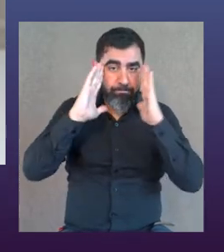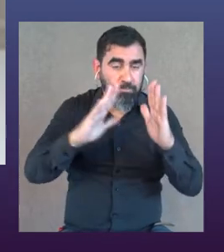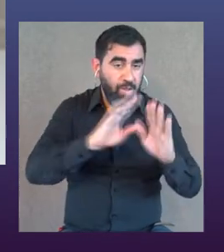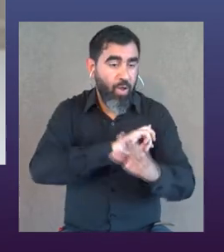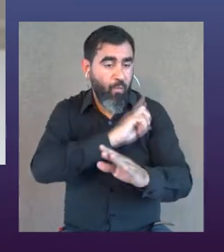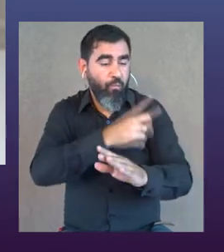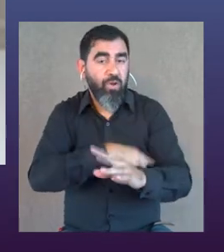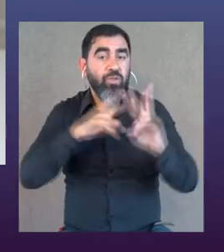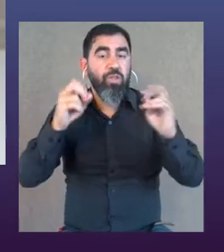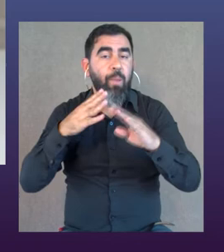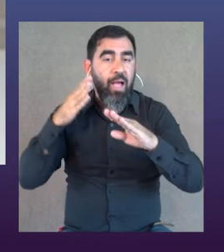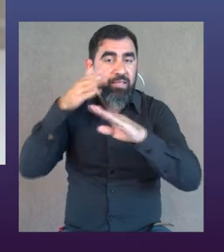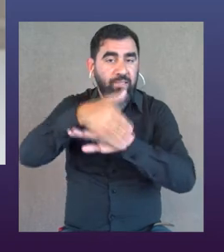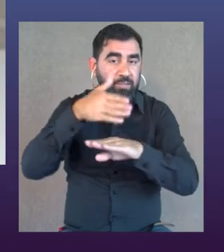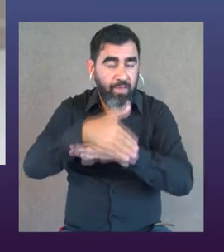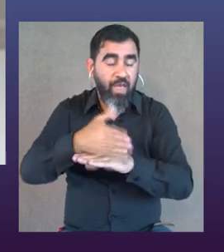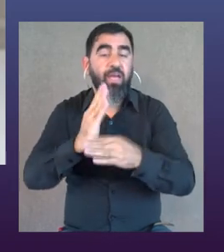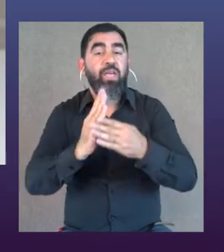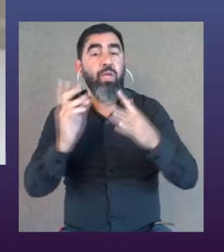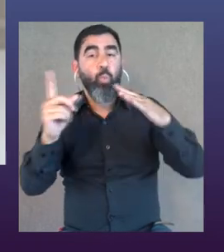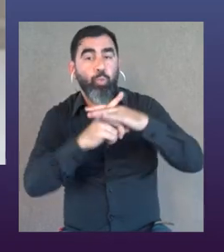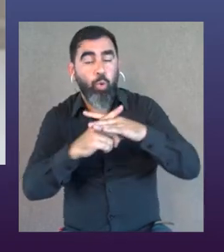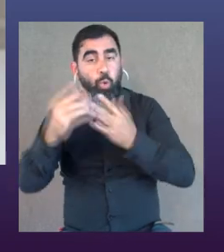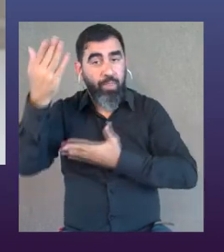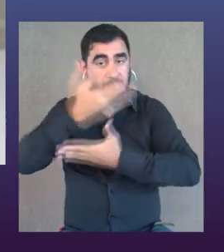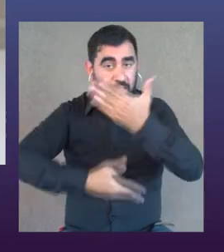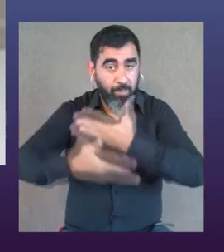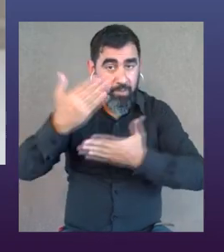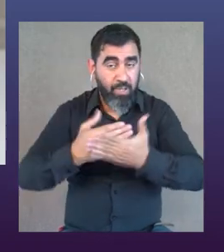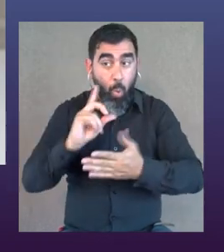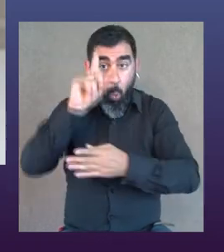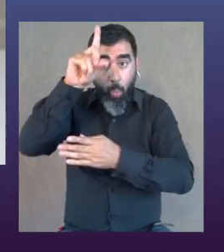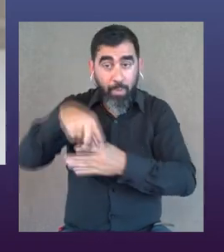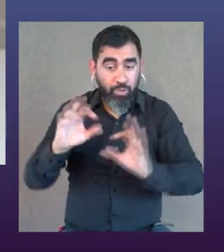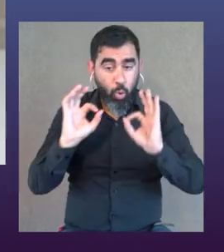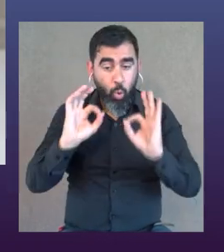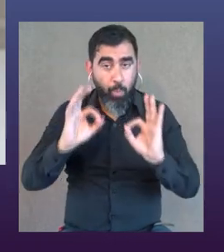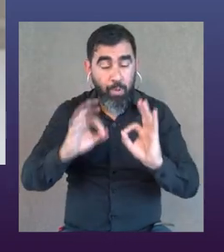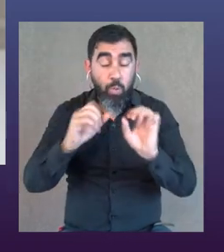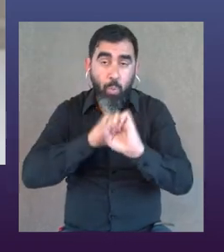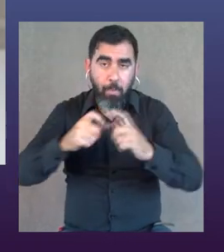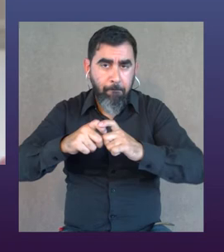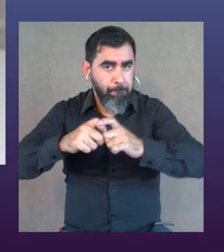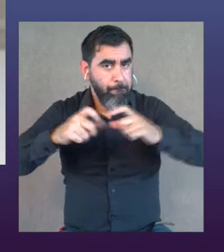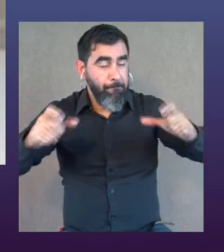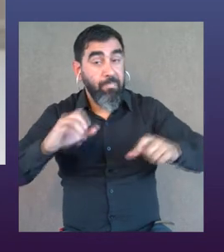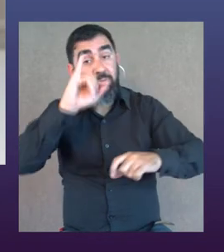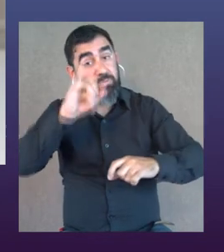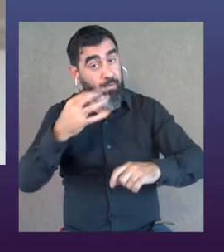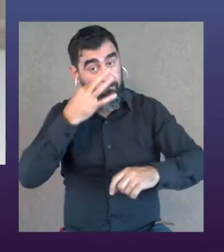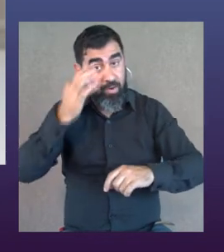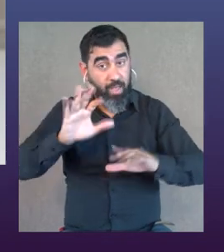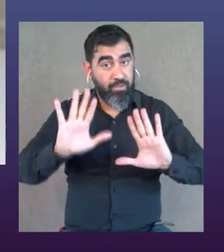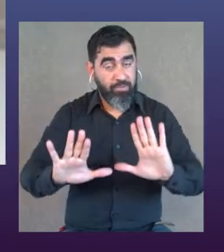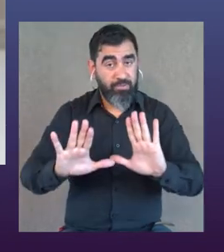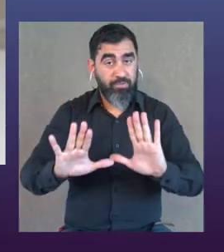todos sus recursos y todos sus esfuerzos a hablar sobre accesibilidad, sobre inclusión, discapacidad, etcétera, ¿no? Pues al final la onda expansiva iba a ser mucho más